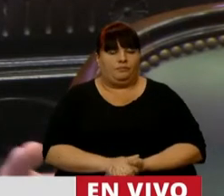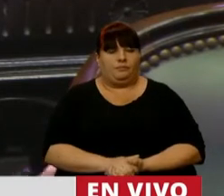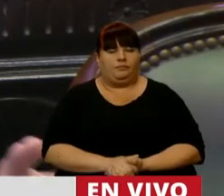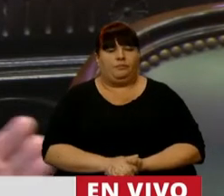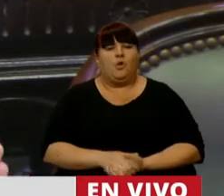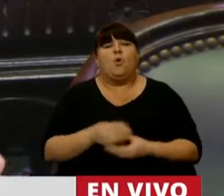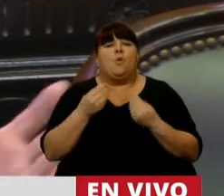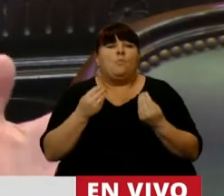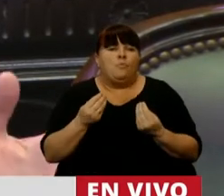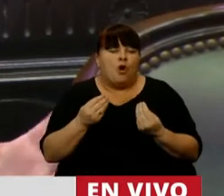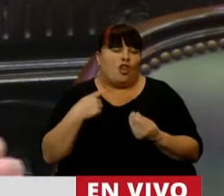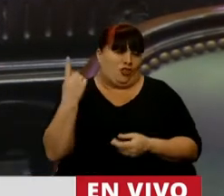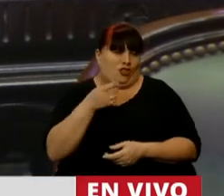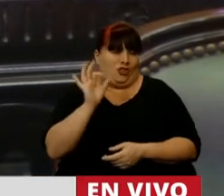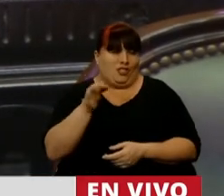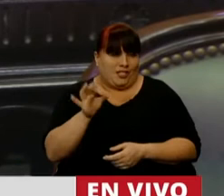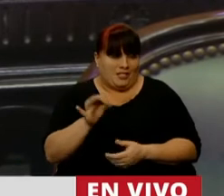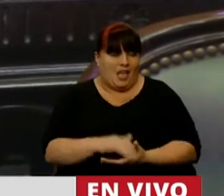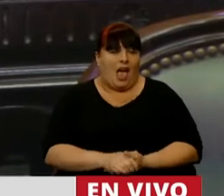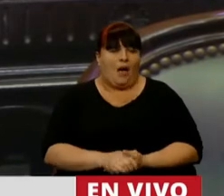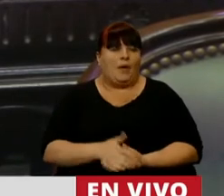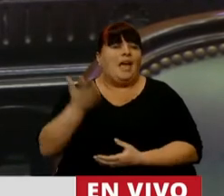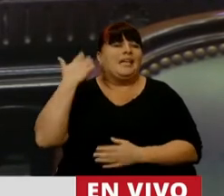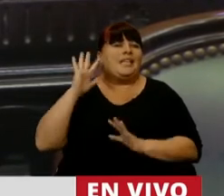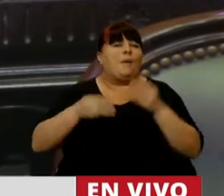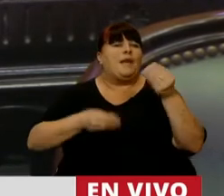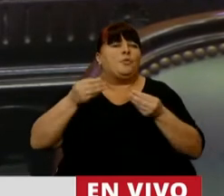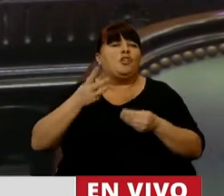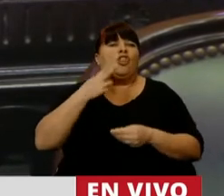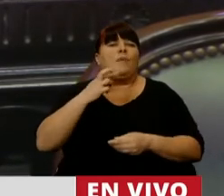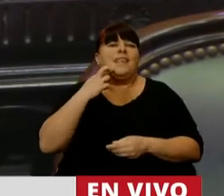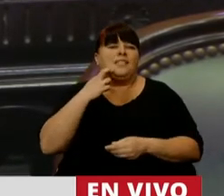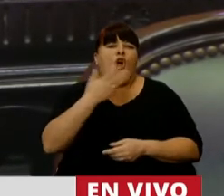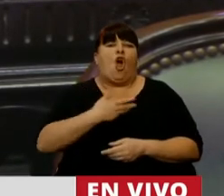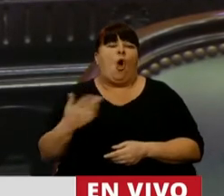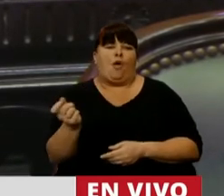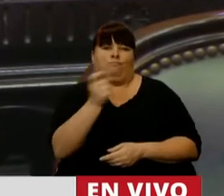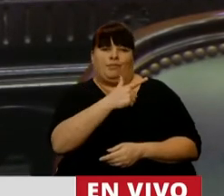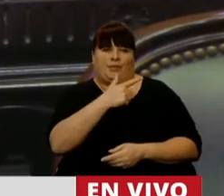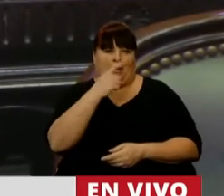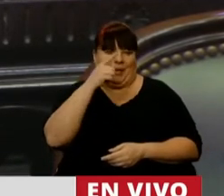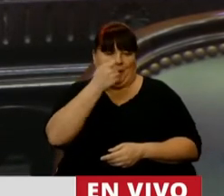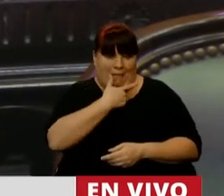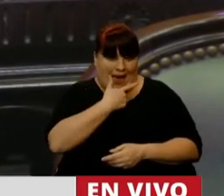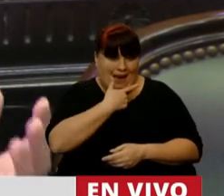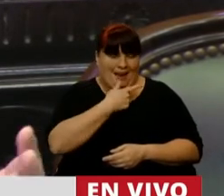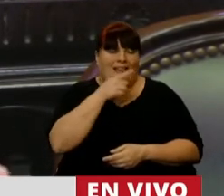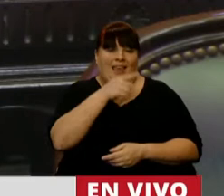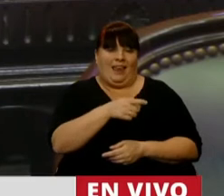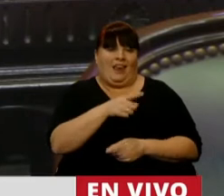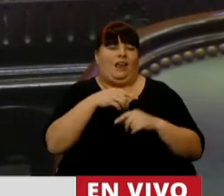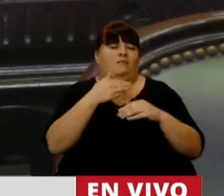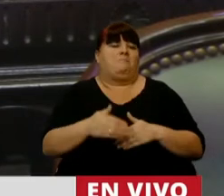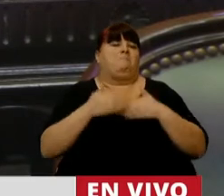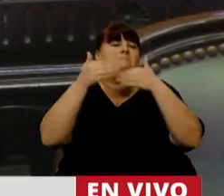¿Por qué? Porque venimos, sabemos todos, con un presupuesto de 2019 del gobierno que se fue, donde se lo